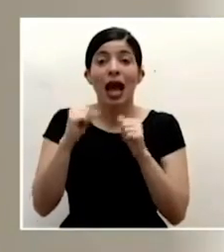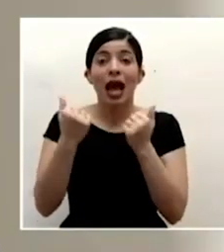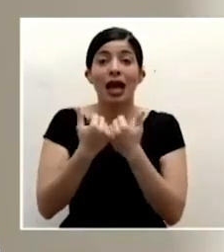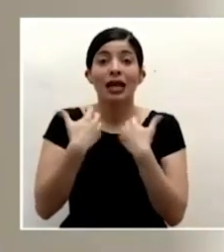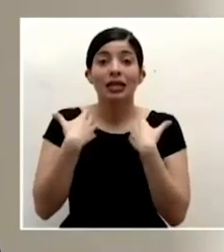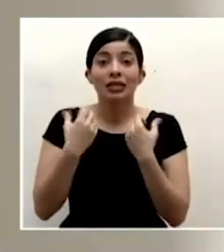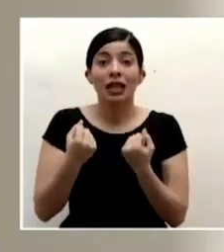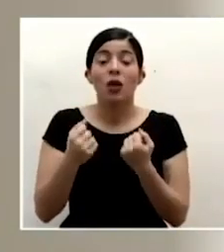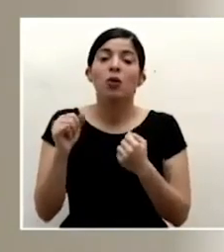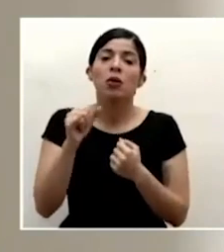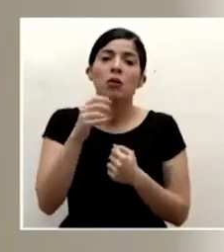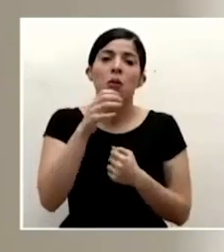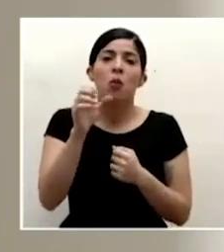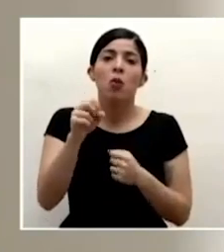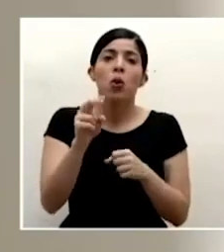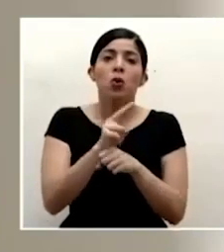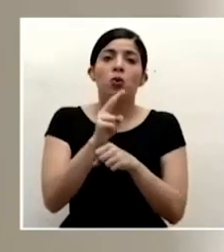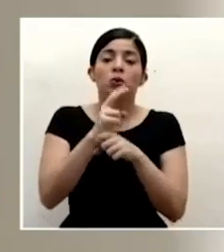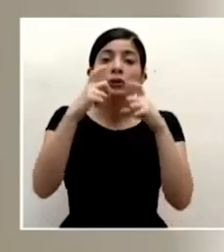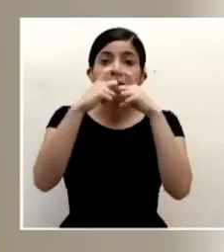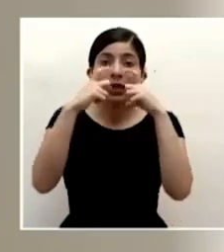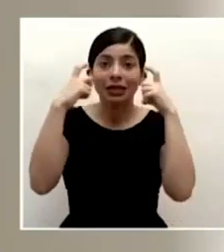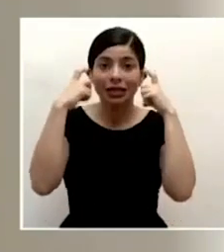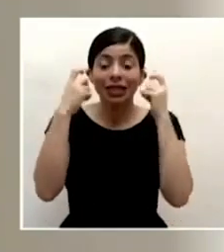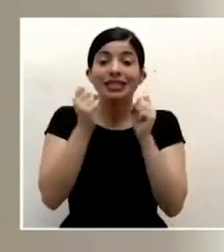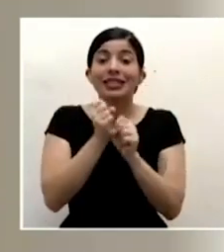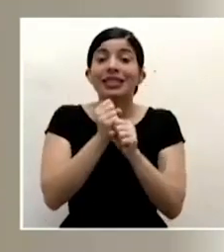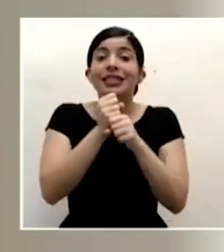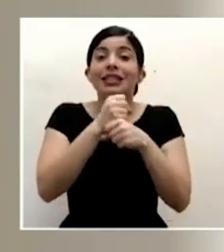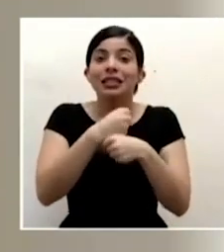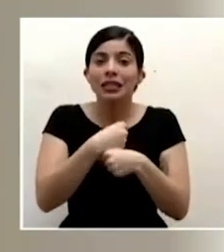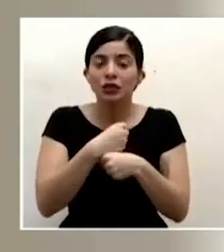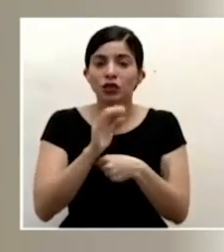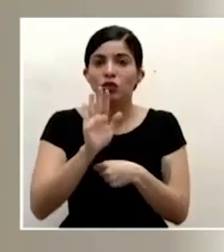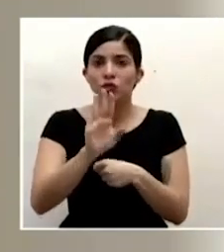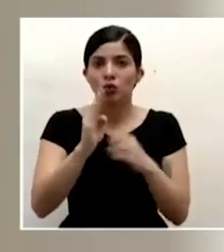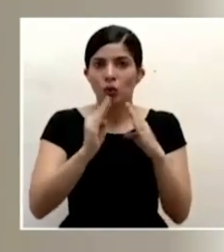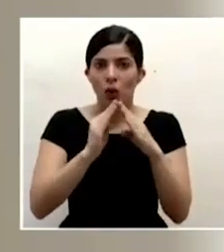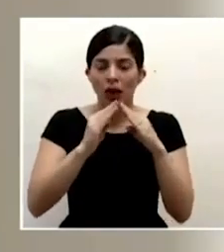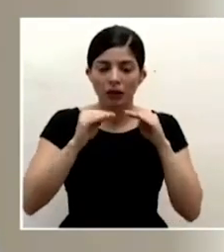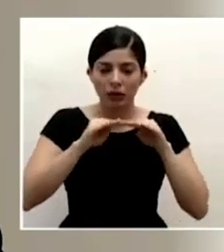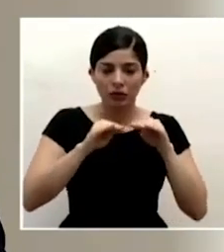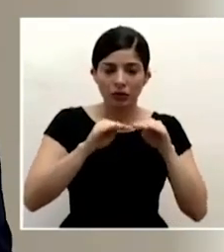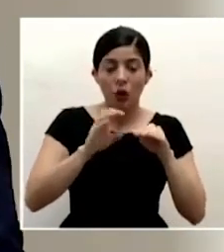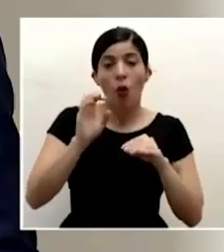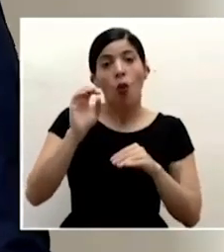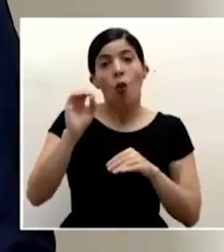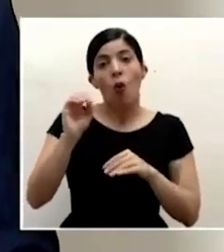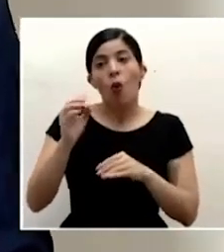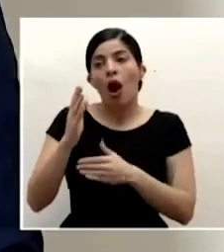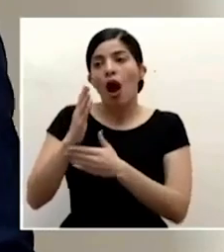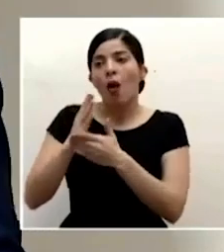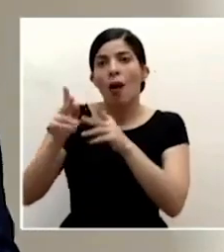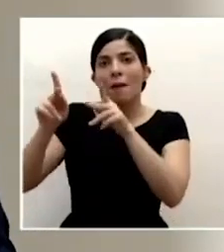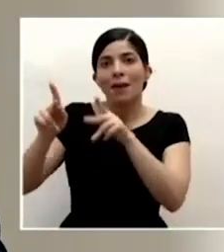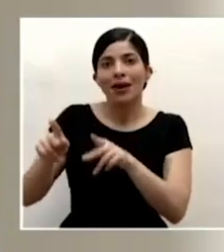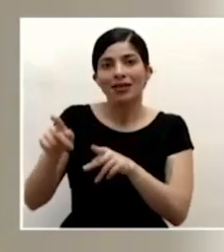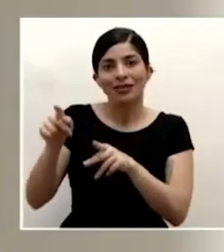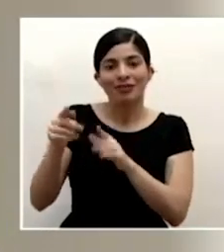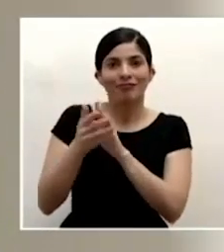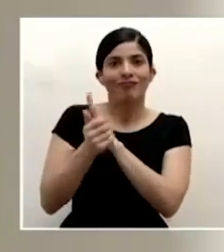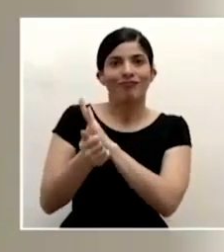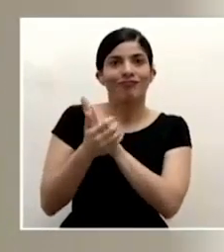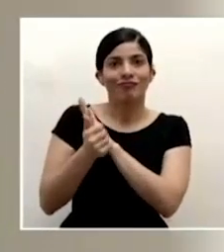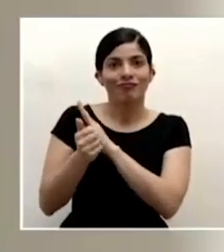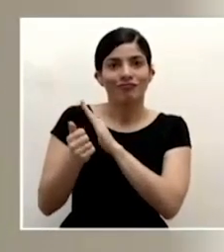usar una mascarilla confeccionada en la propia casa o con ayuda de alguna persona que tenga habilidades